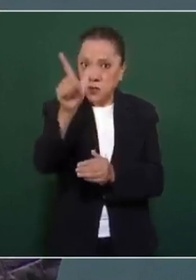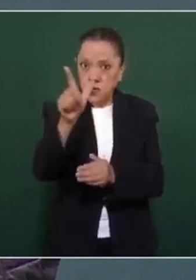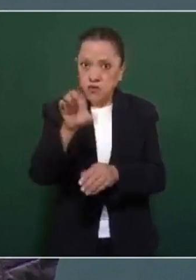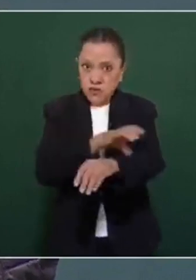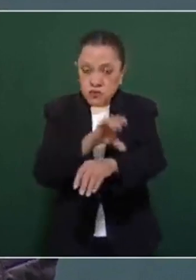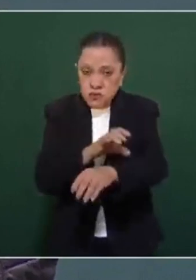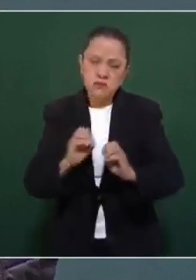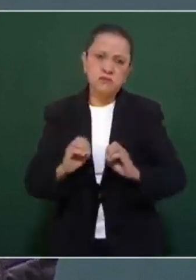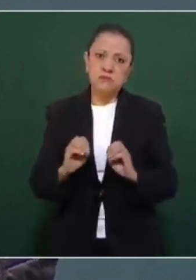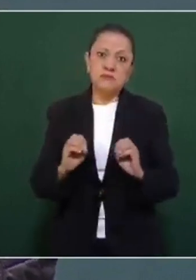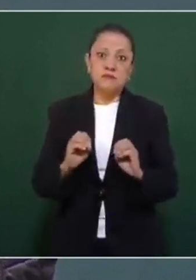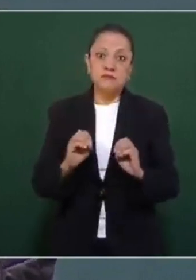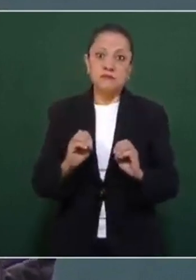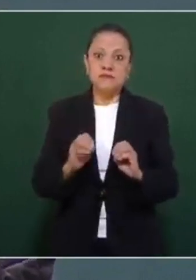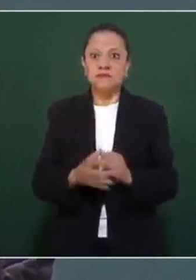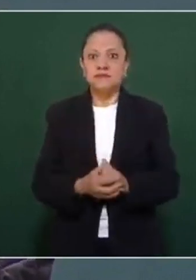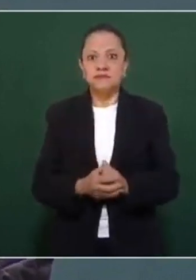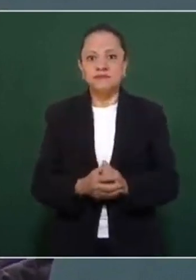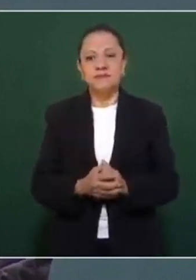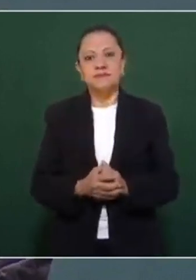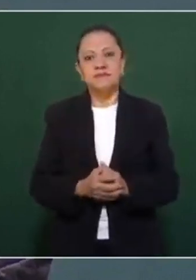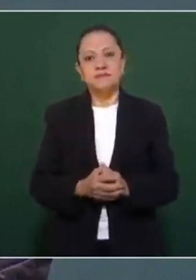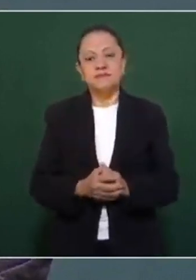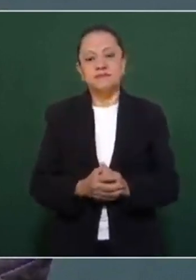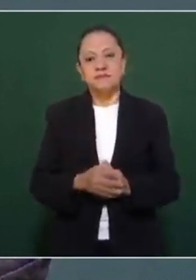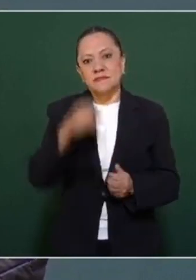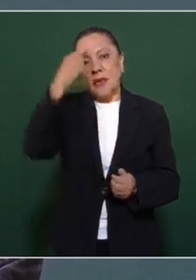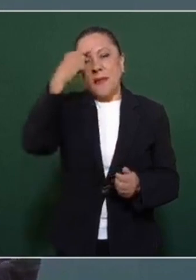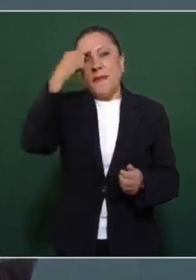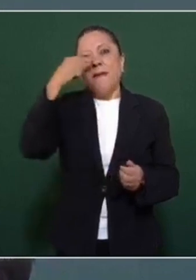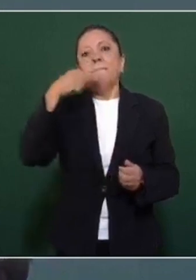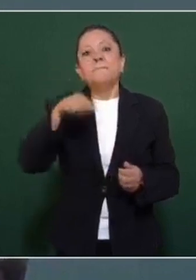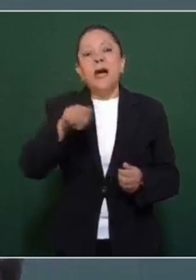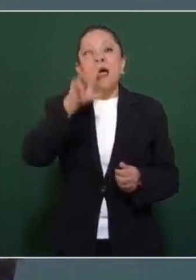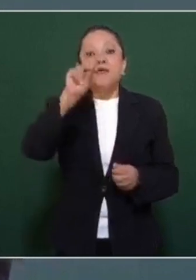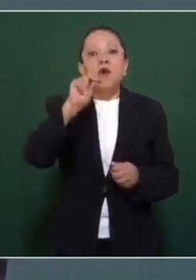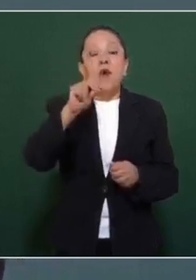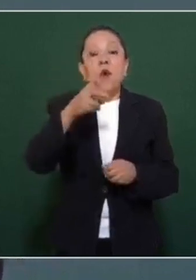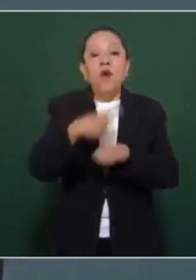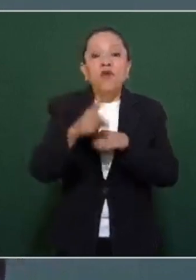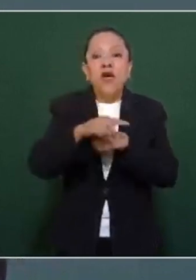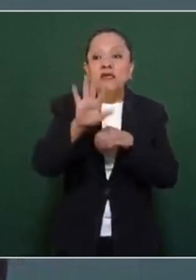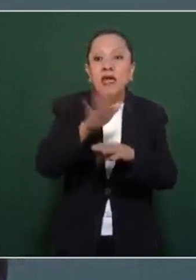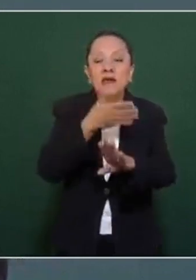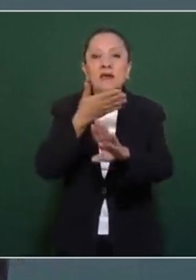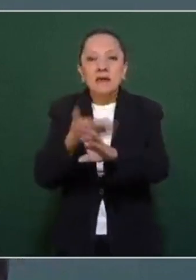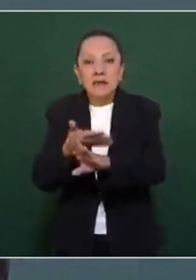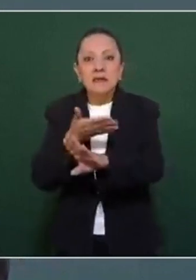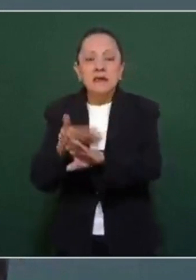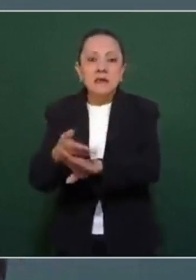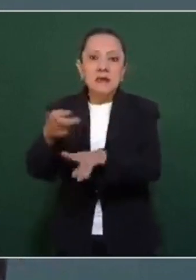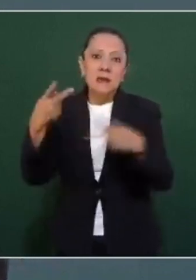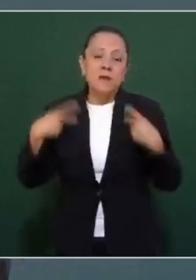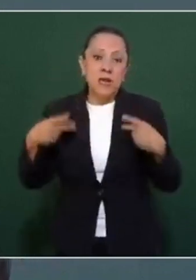para no afectar la economía popular y